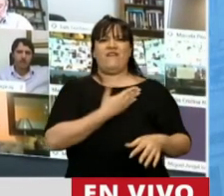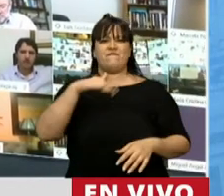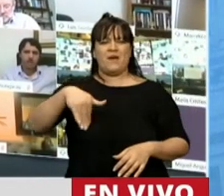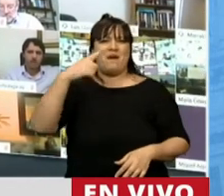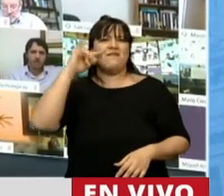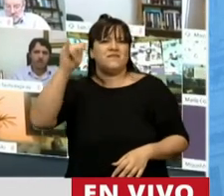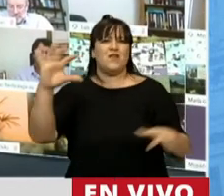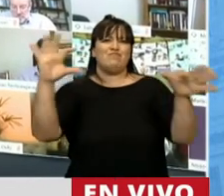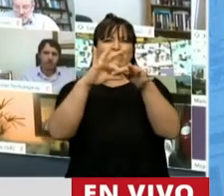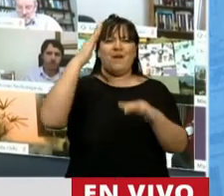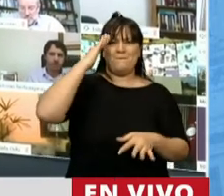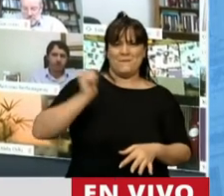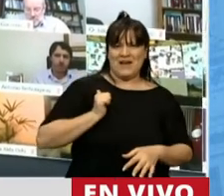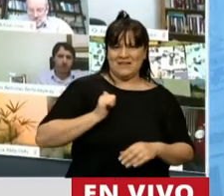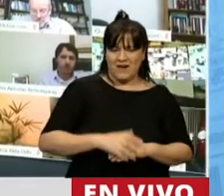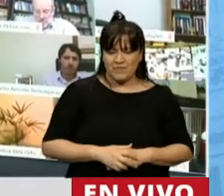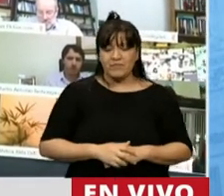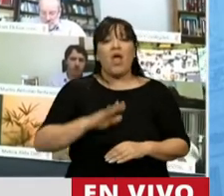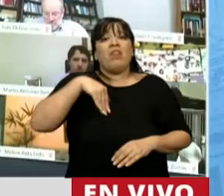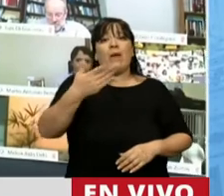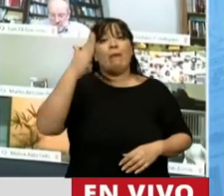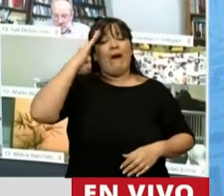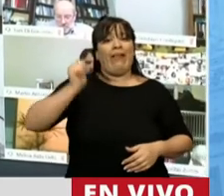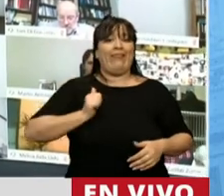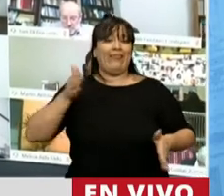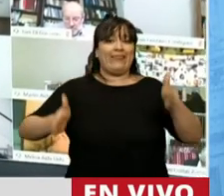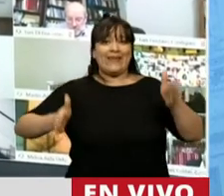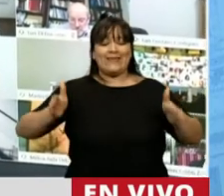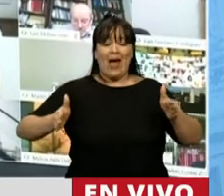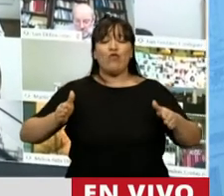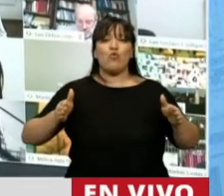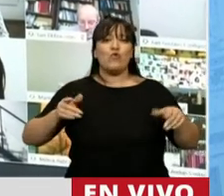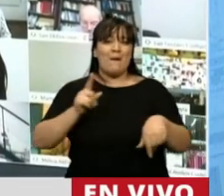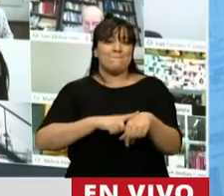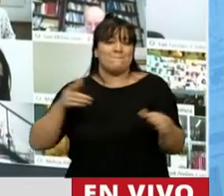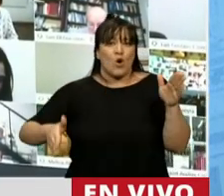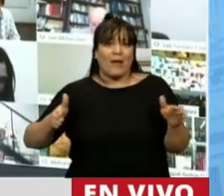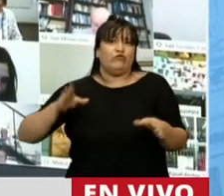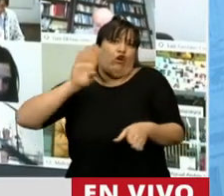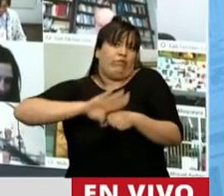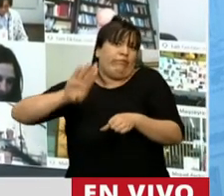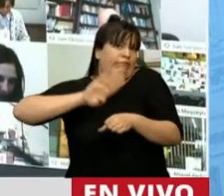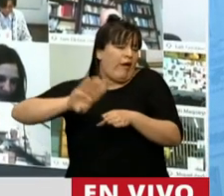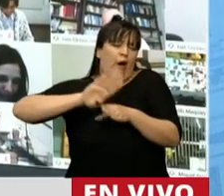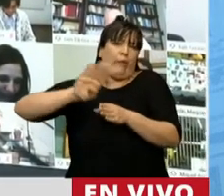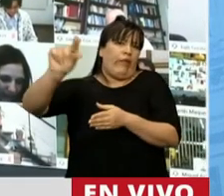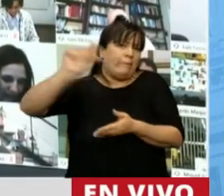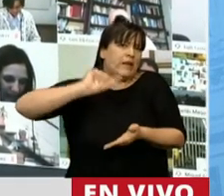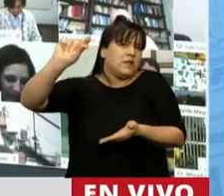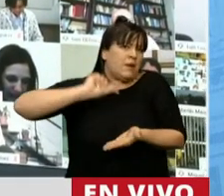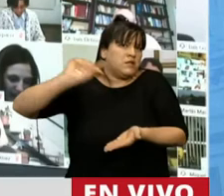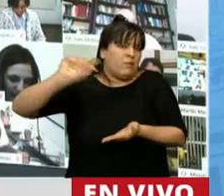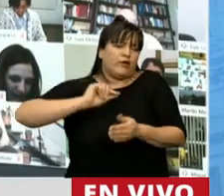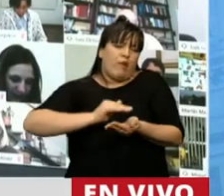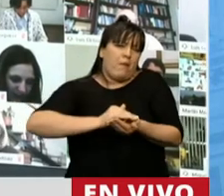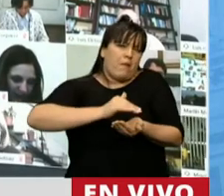Luego vino la dictadura, señor presidente, con su ciclo de endeudamiento, que como también decía Marcelo,